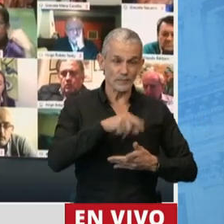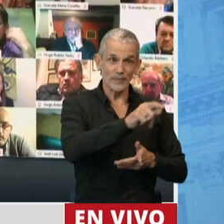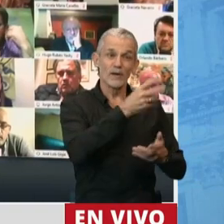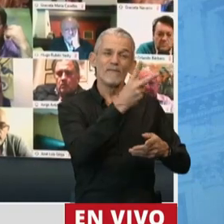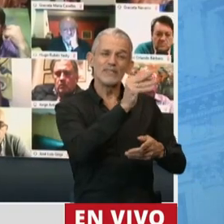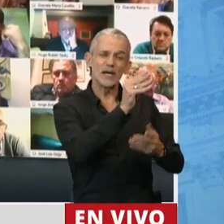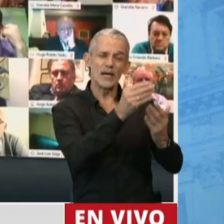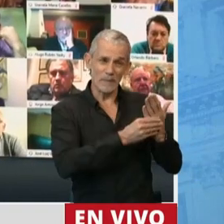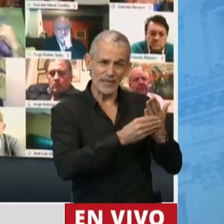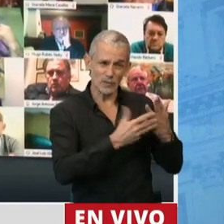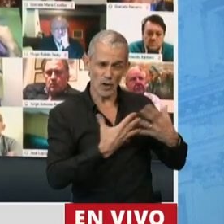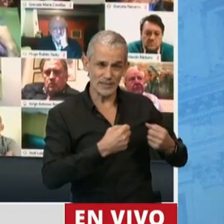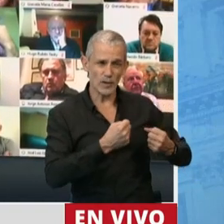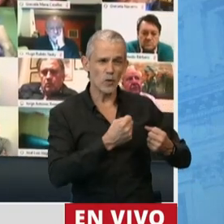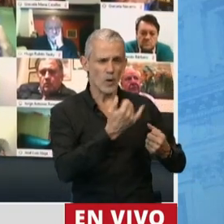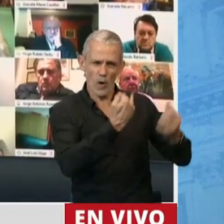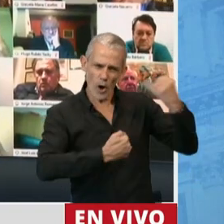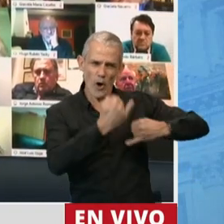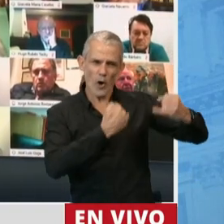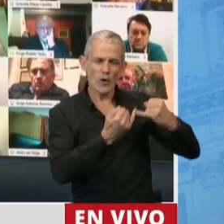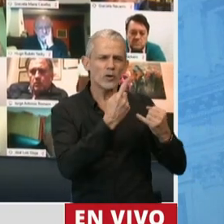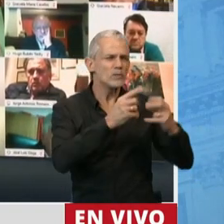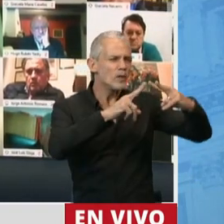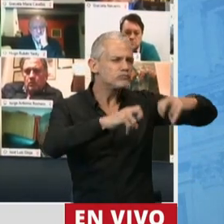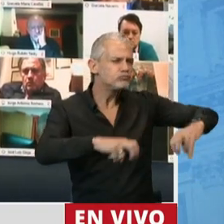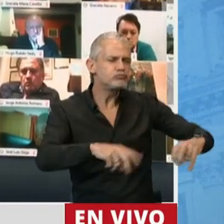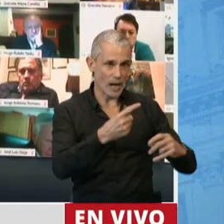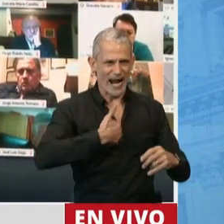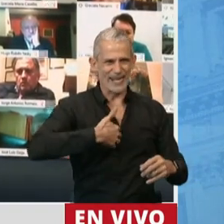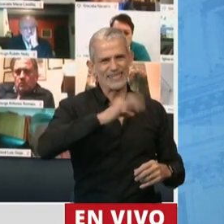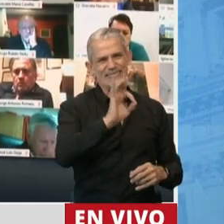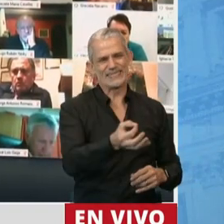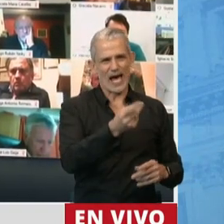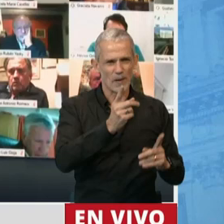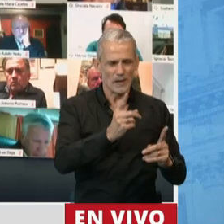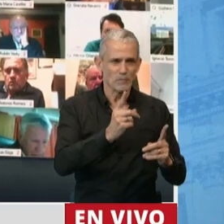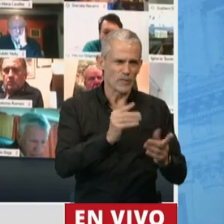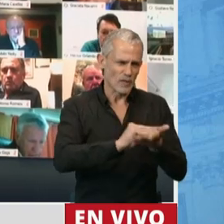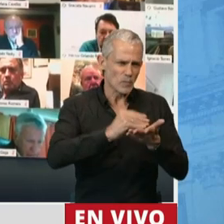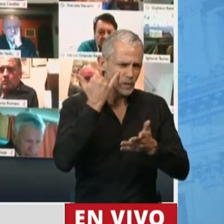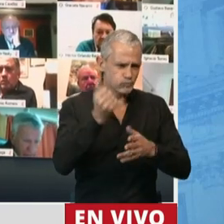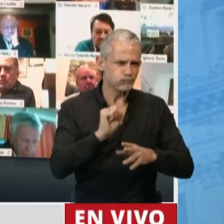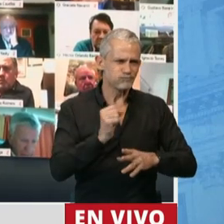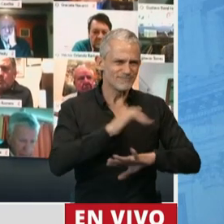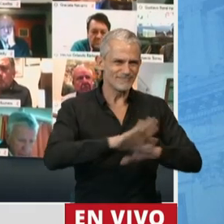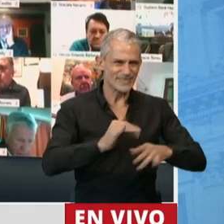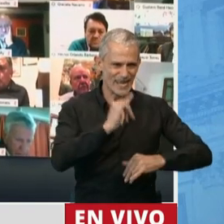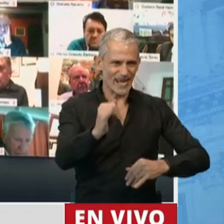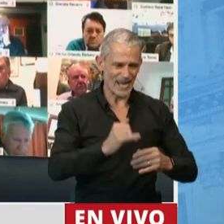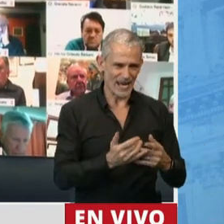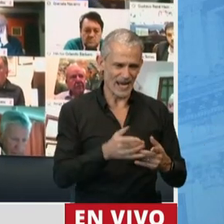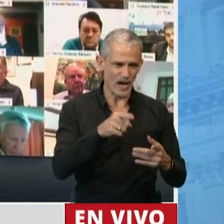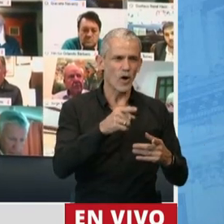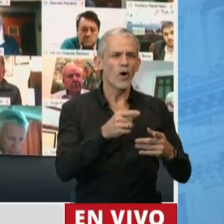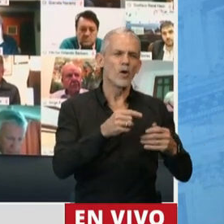que una de las cuestiones que exploraban era algo muy conocido por la Argentina, como ya expresaron varios diputados o diputadas con la fiebre hemorrágica